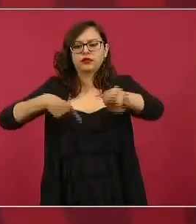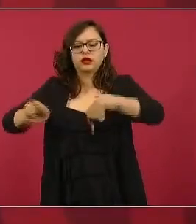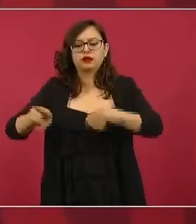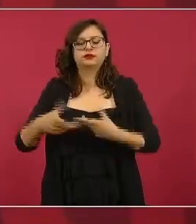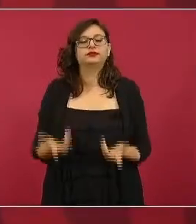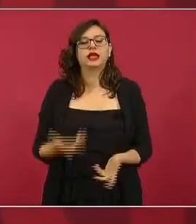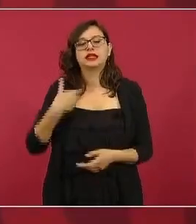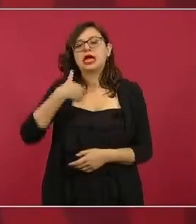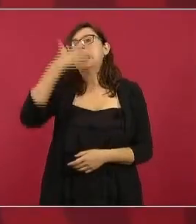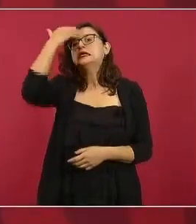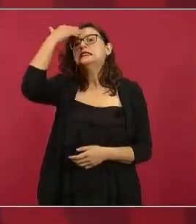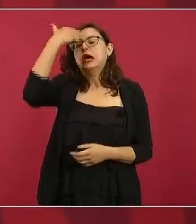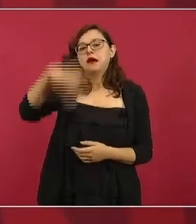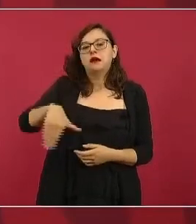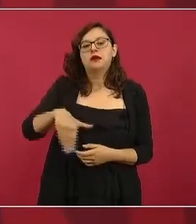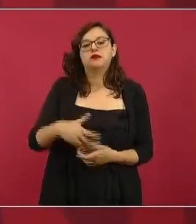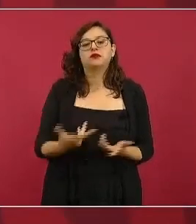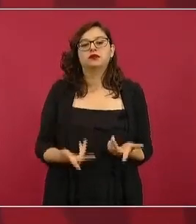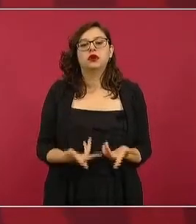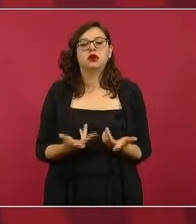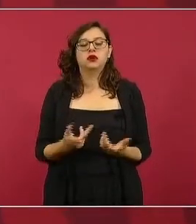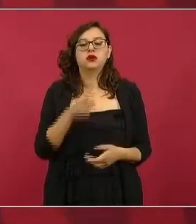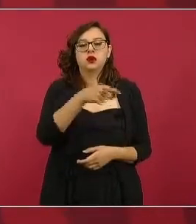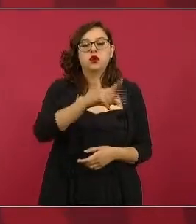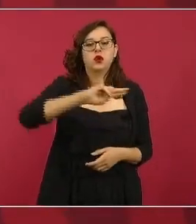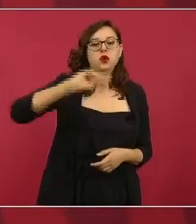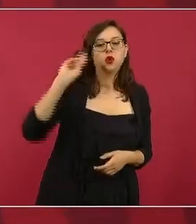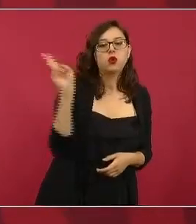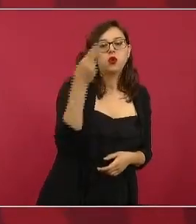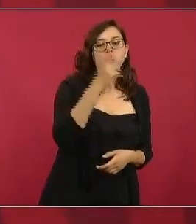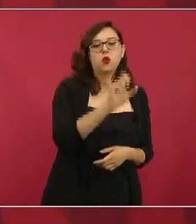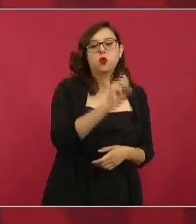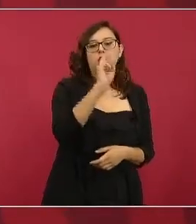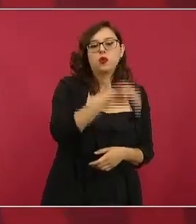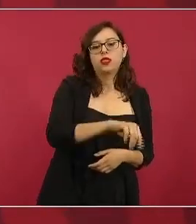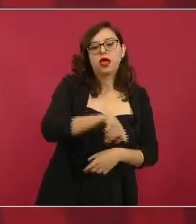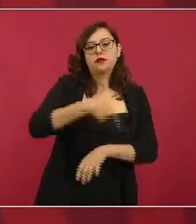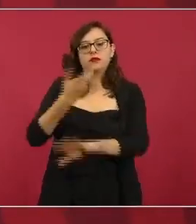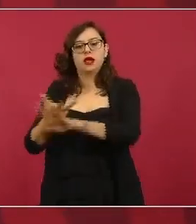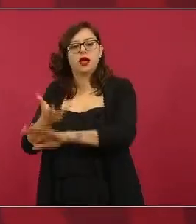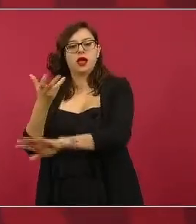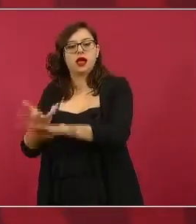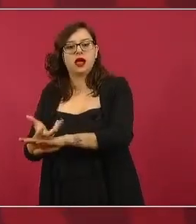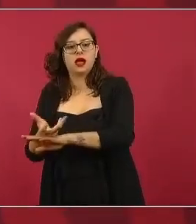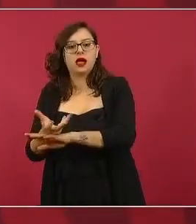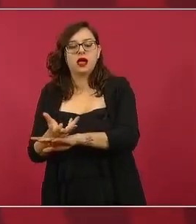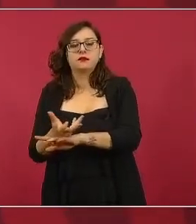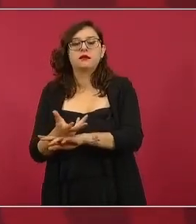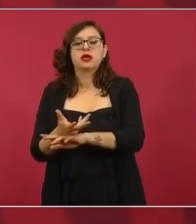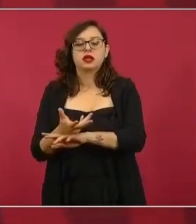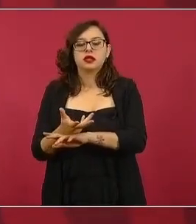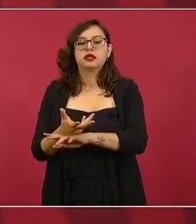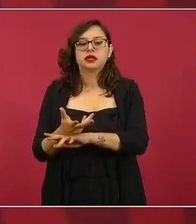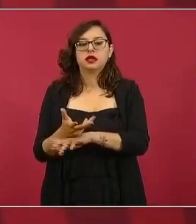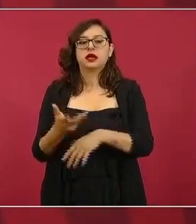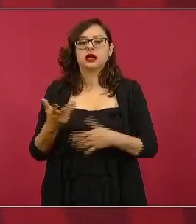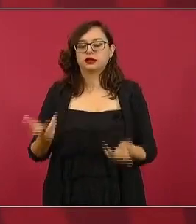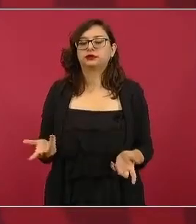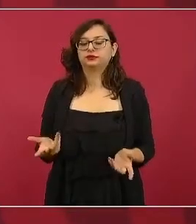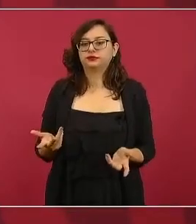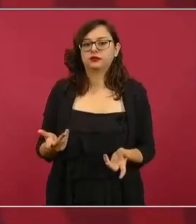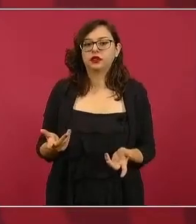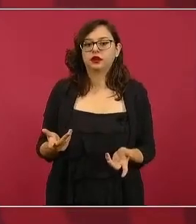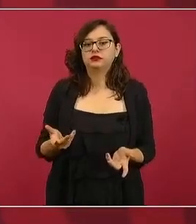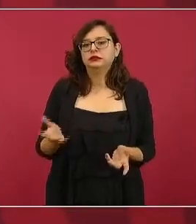Pumas América hasta les puedo decir las porras nada más que hay unas muy